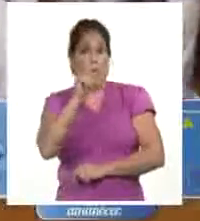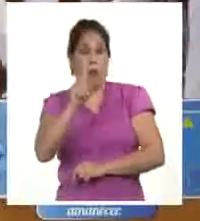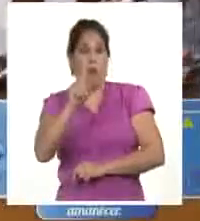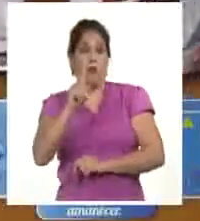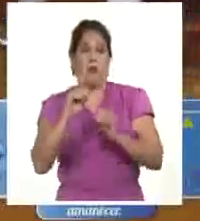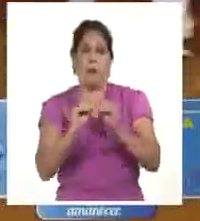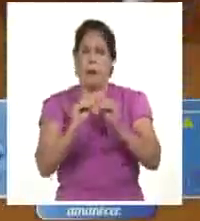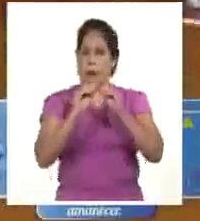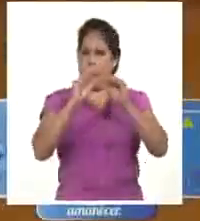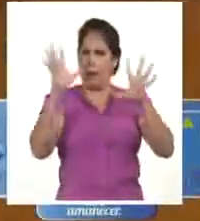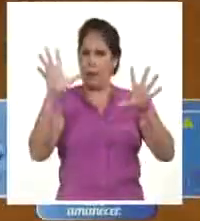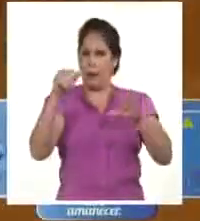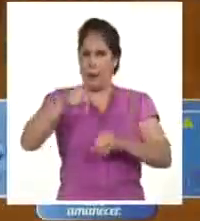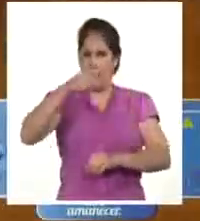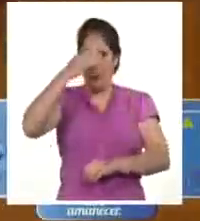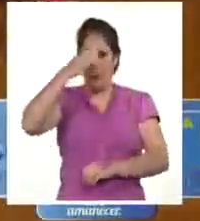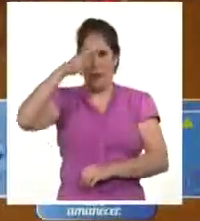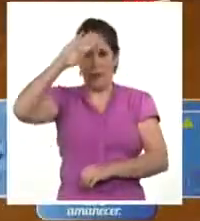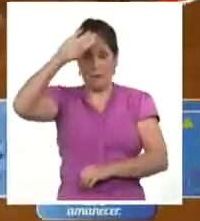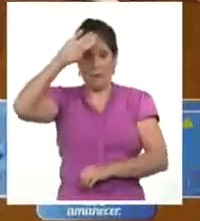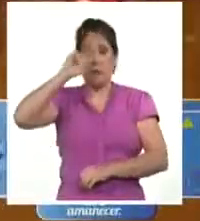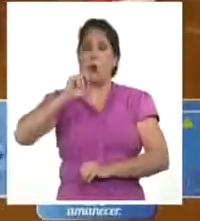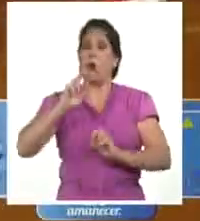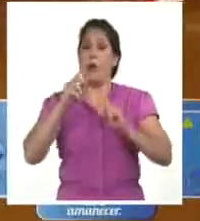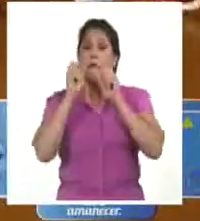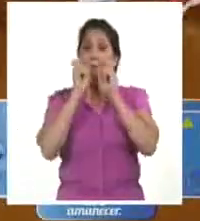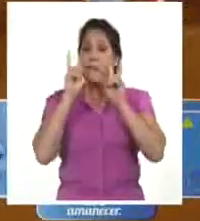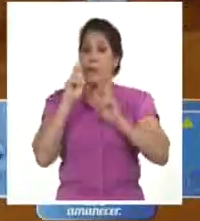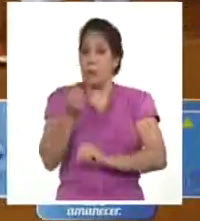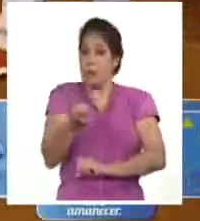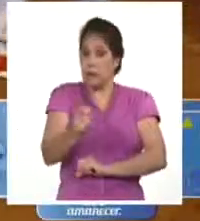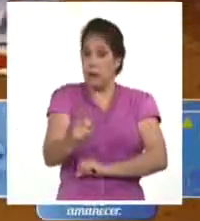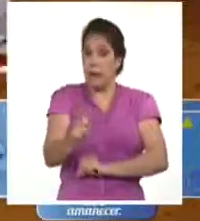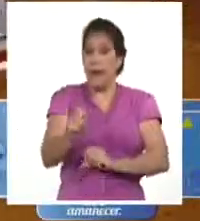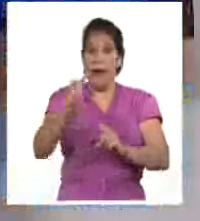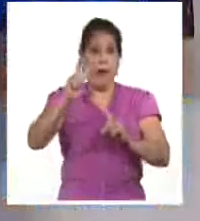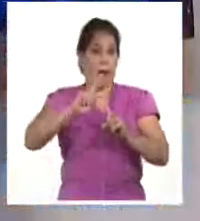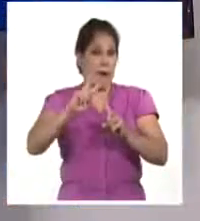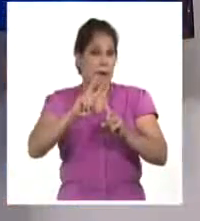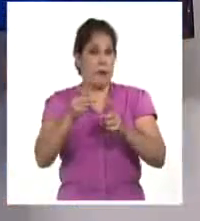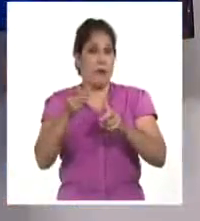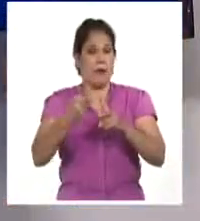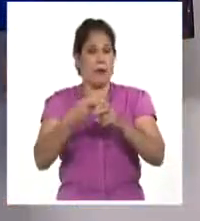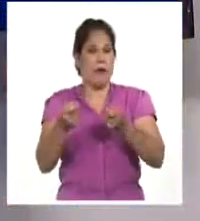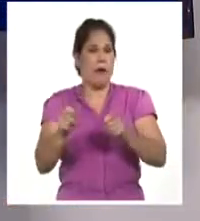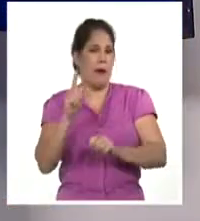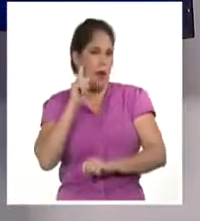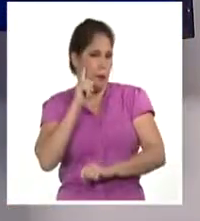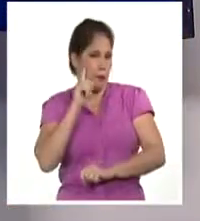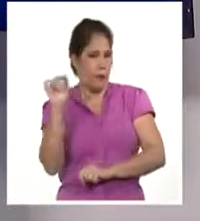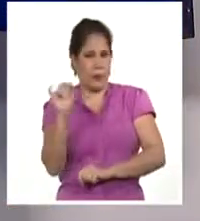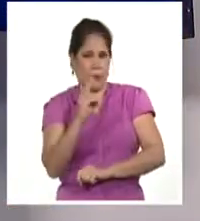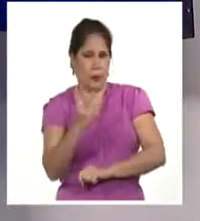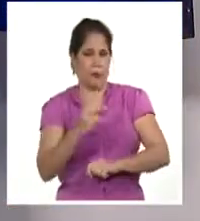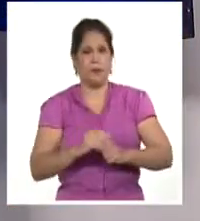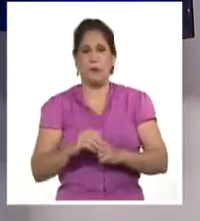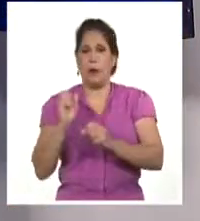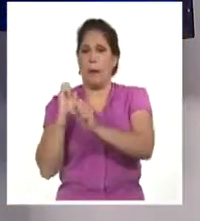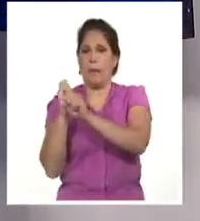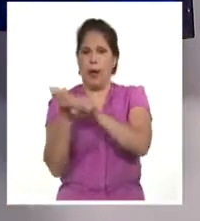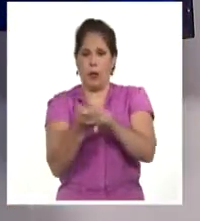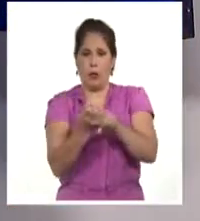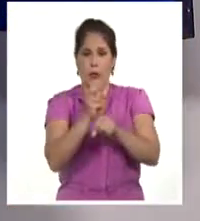meridiano hora de Cuba con transmisión en vivo de radio y televisión. En cuanto al béisbol,